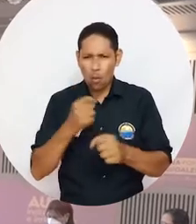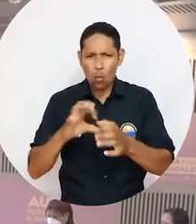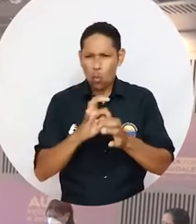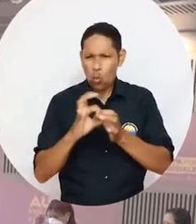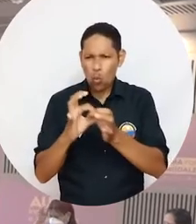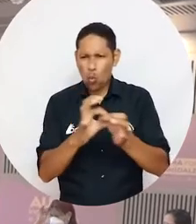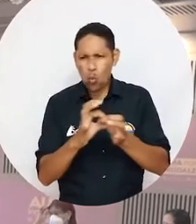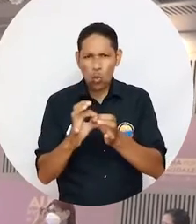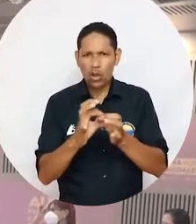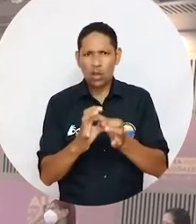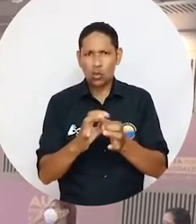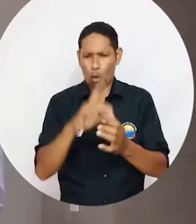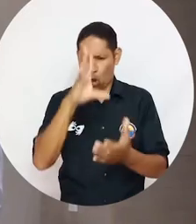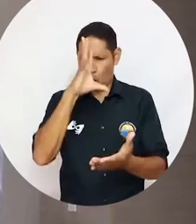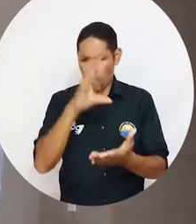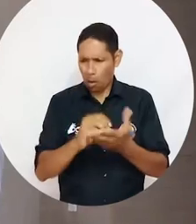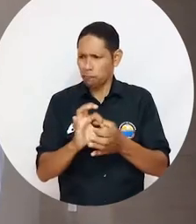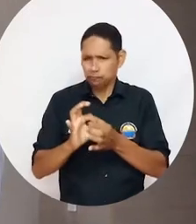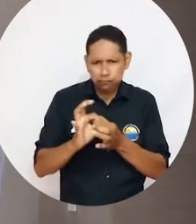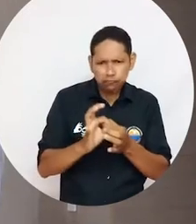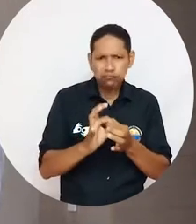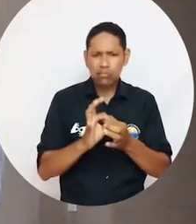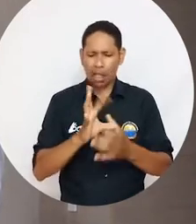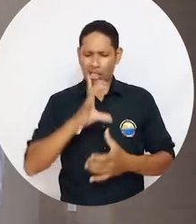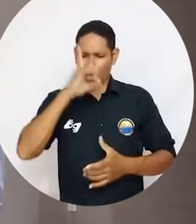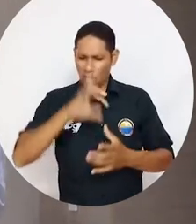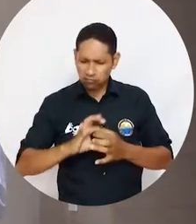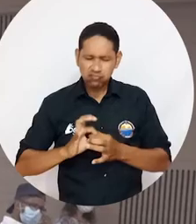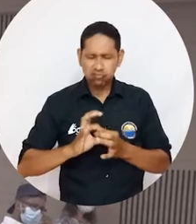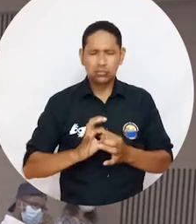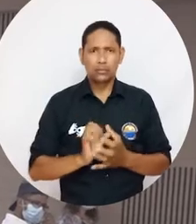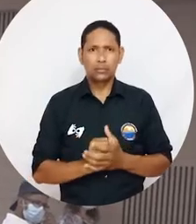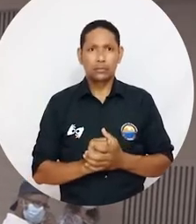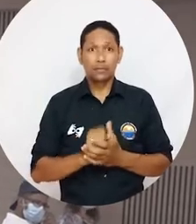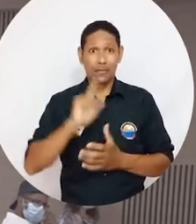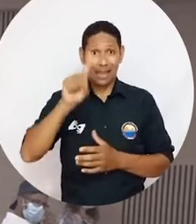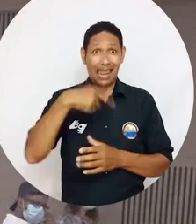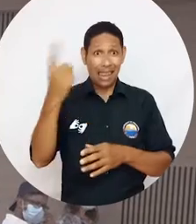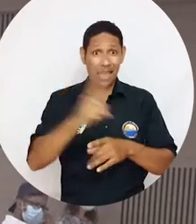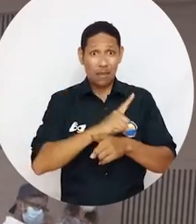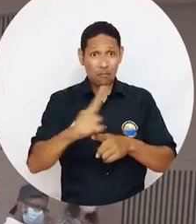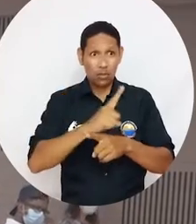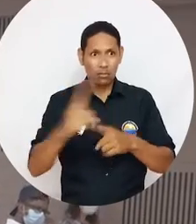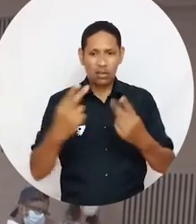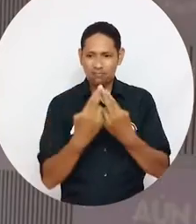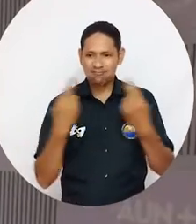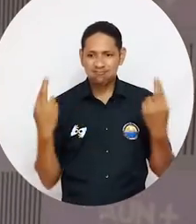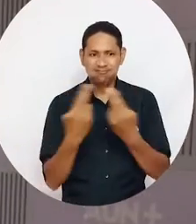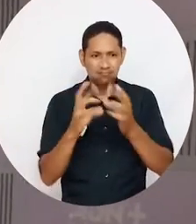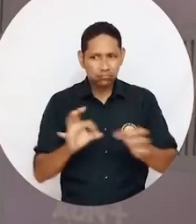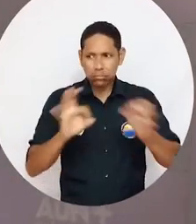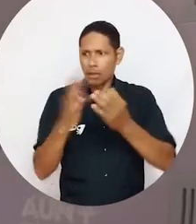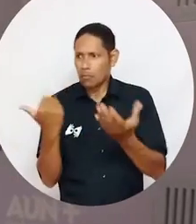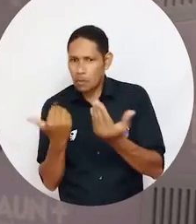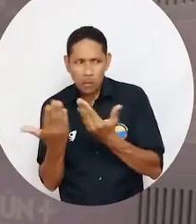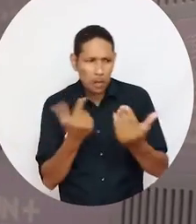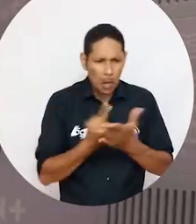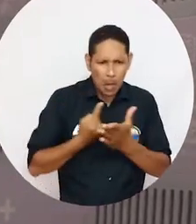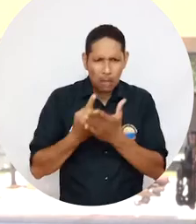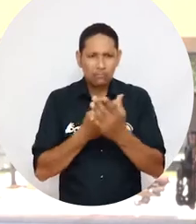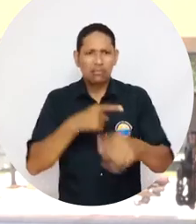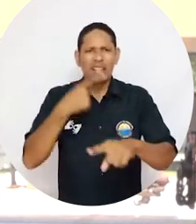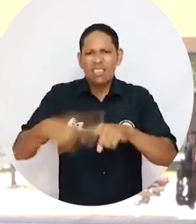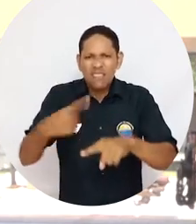trabajar en unidad, en unidad de criterio, en unidad de decisiones. El compromiso para la próxima semana, reunirnos nuevamente y